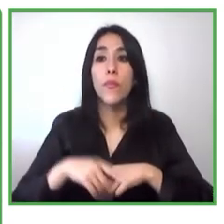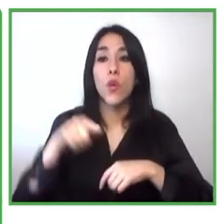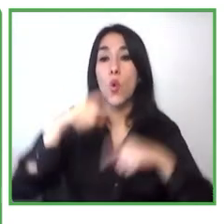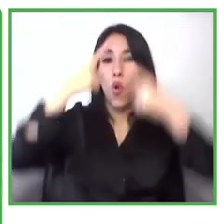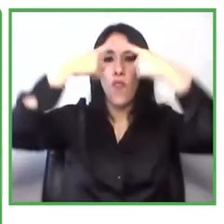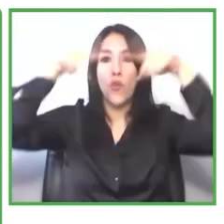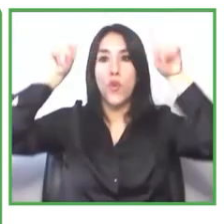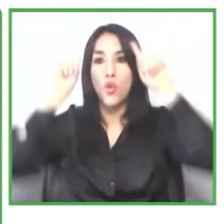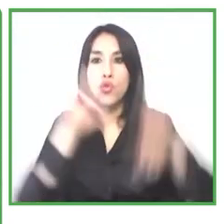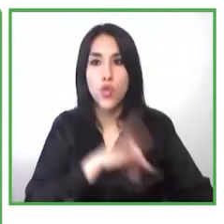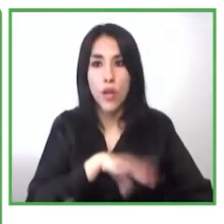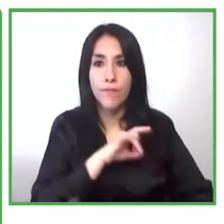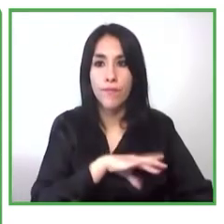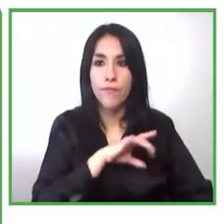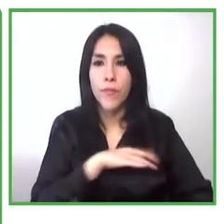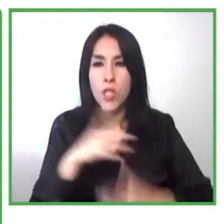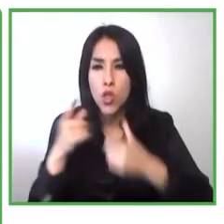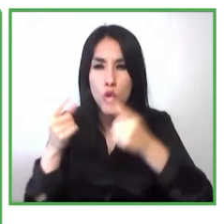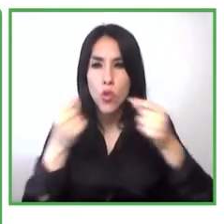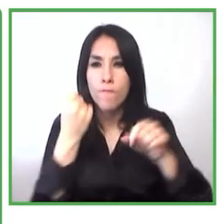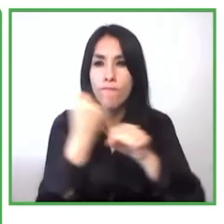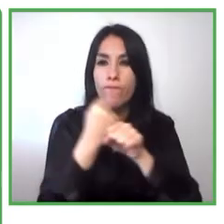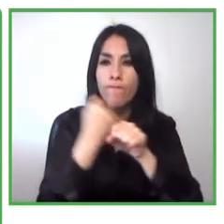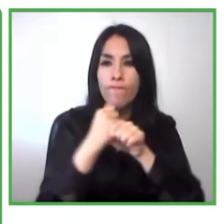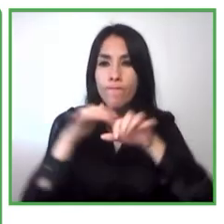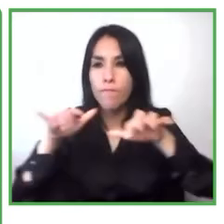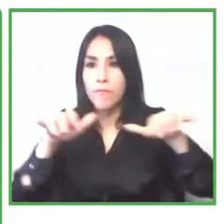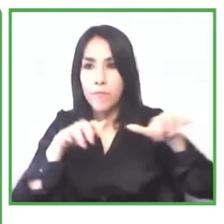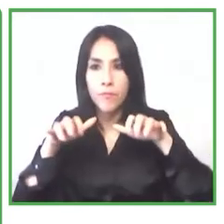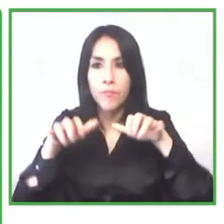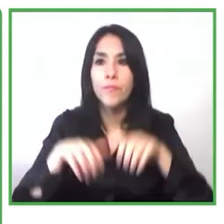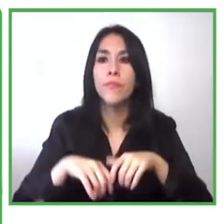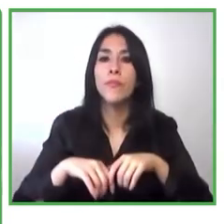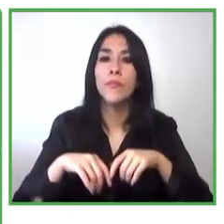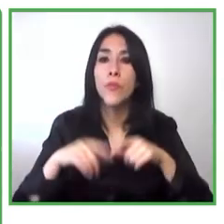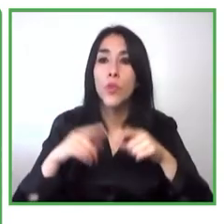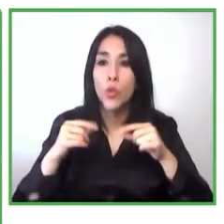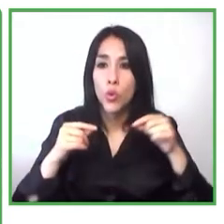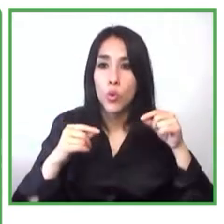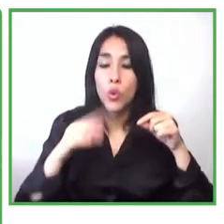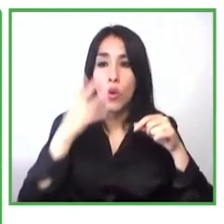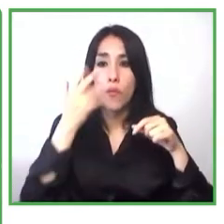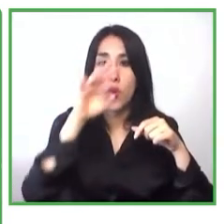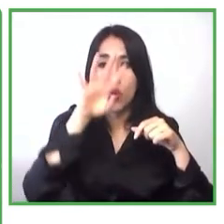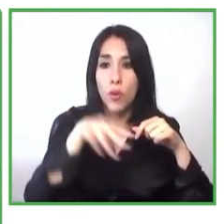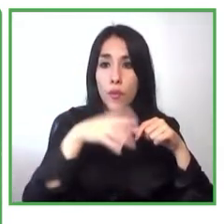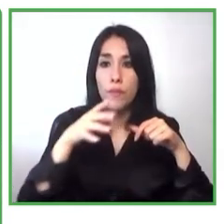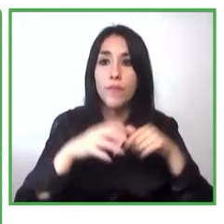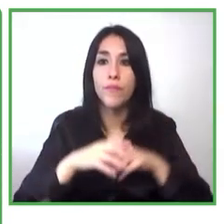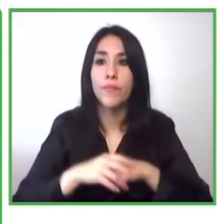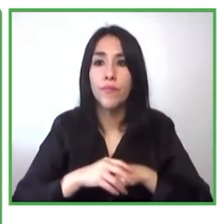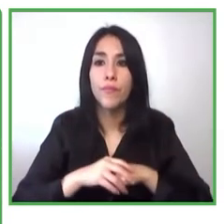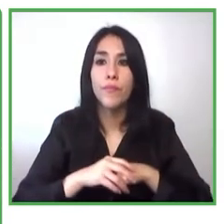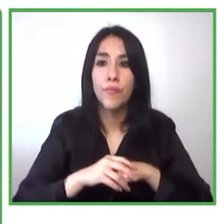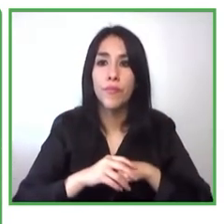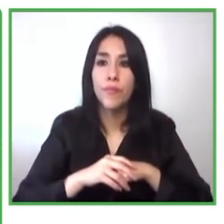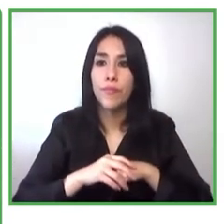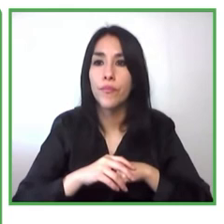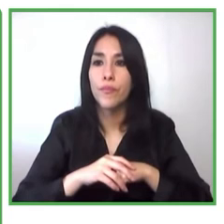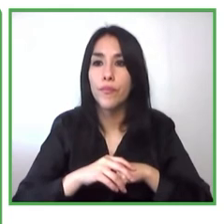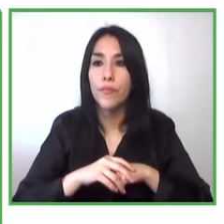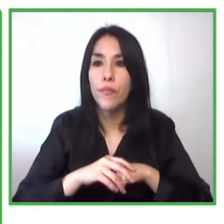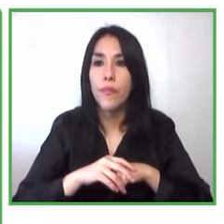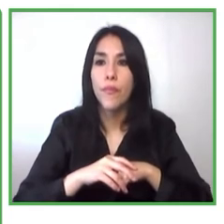desarrollamos un canvas en 3D para que por ejemplo las personas ciegas pudieran a través del táctil la explicación